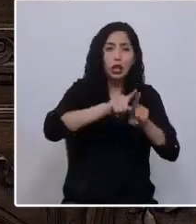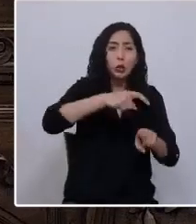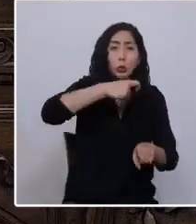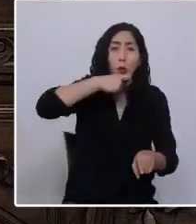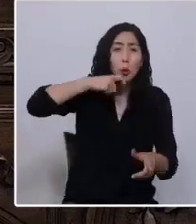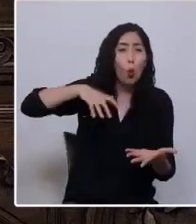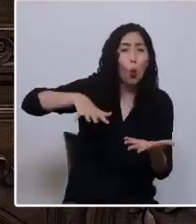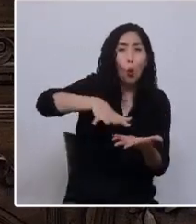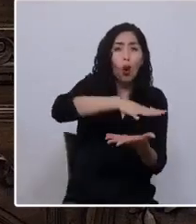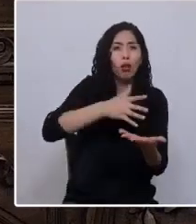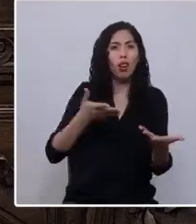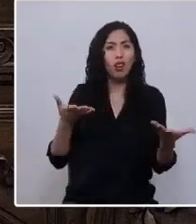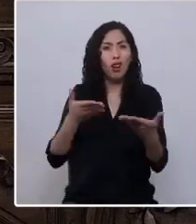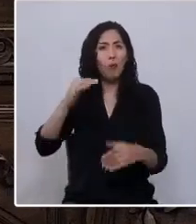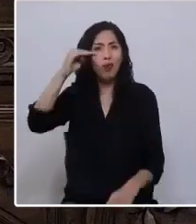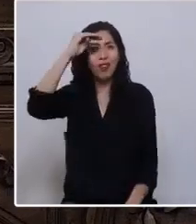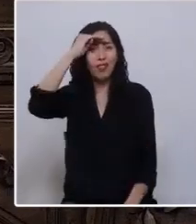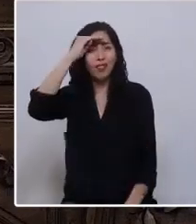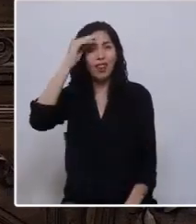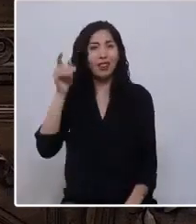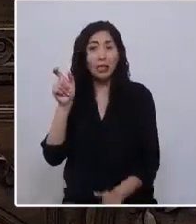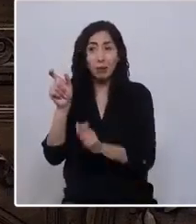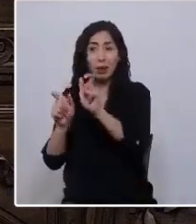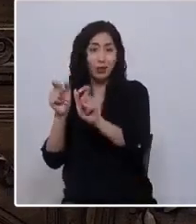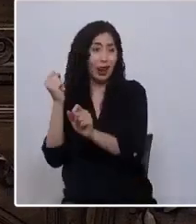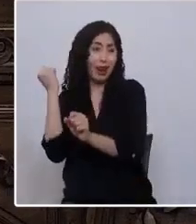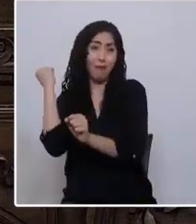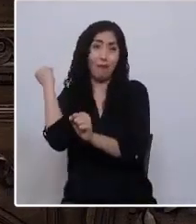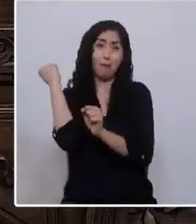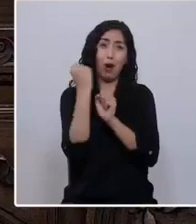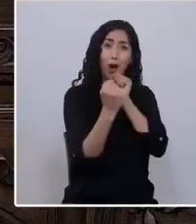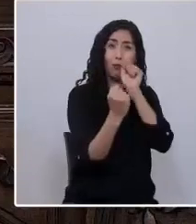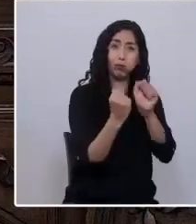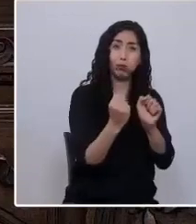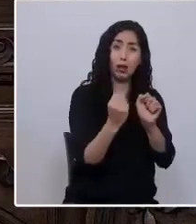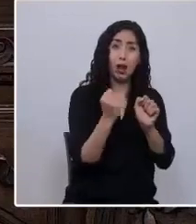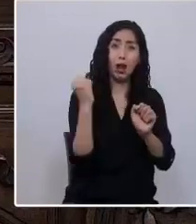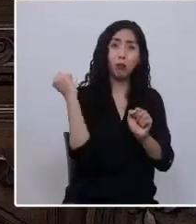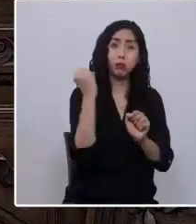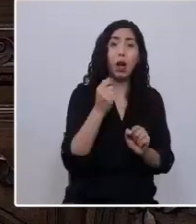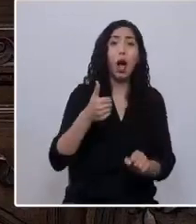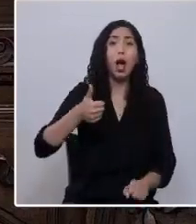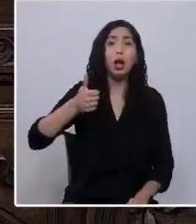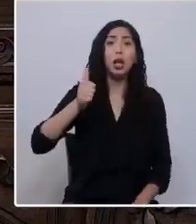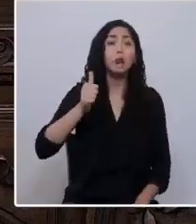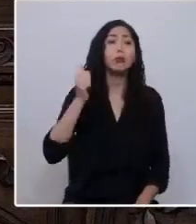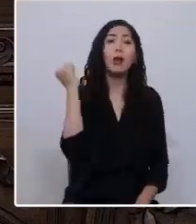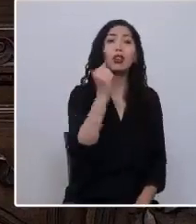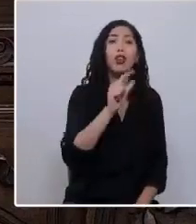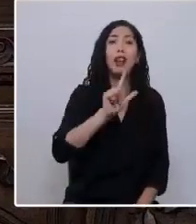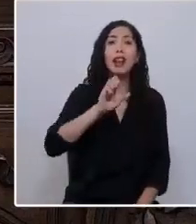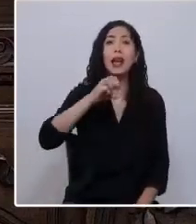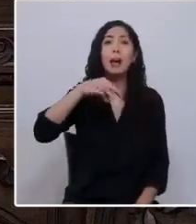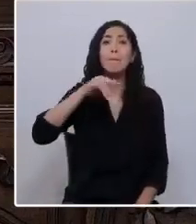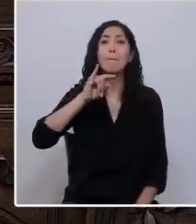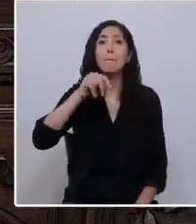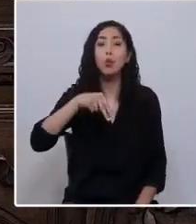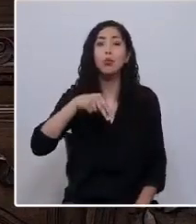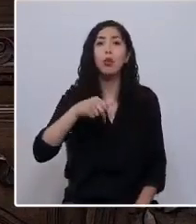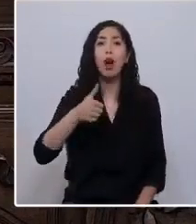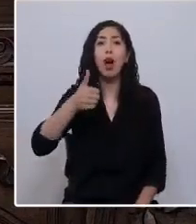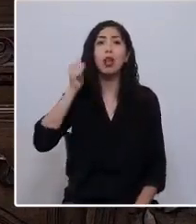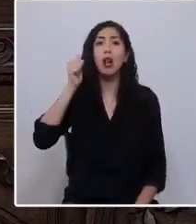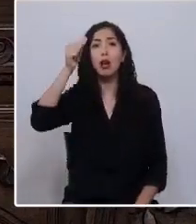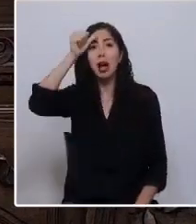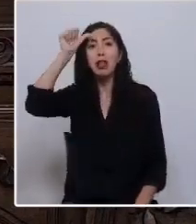¿Cómo confiar si el asesino de Alex Lemún lo acaban de condenar ayer a tan solo tres años de presidio con una pena